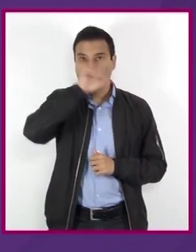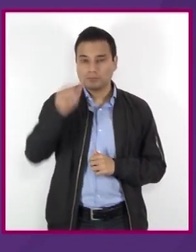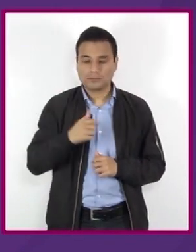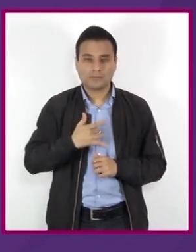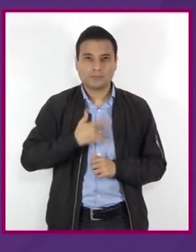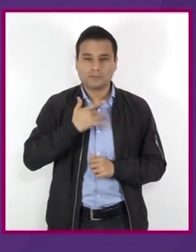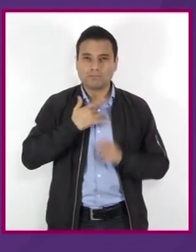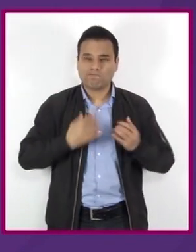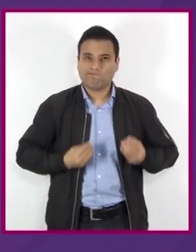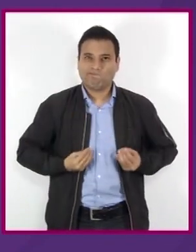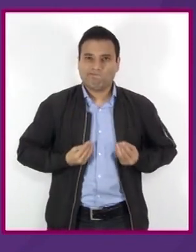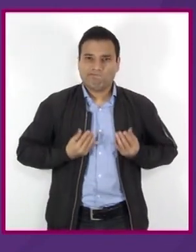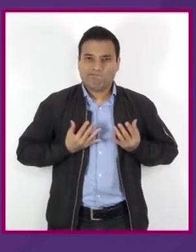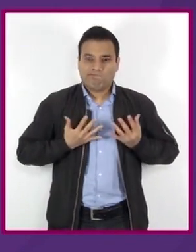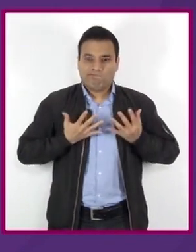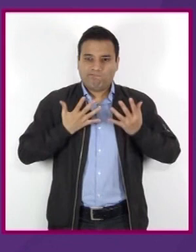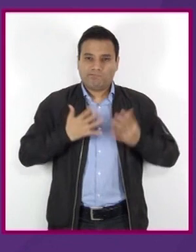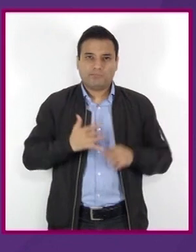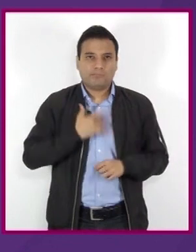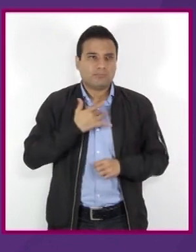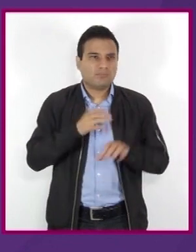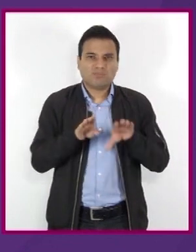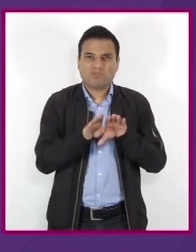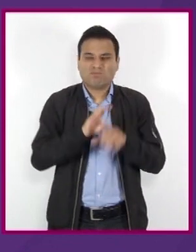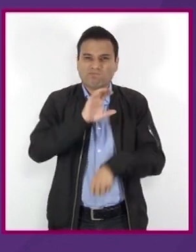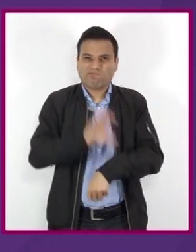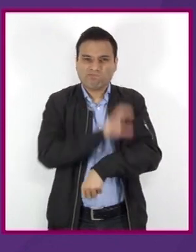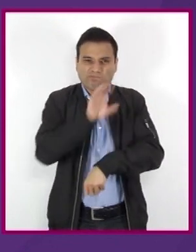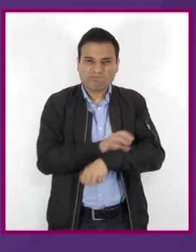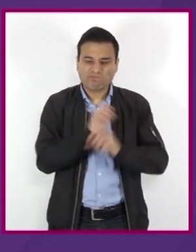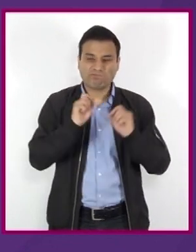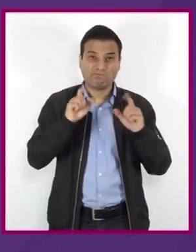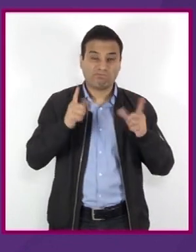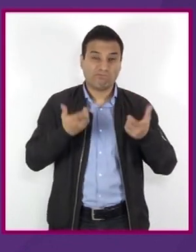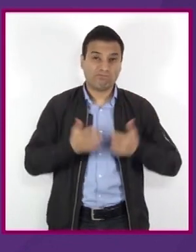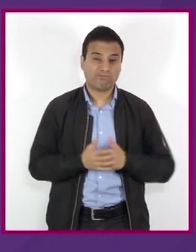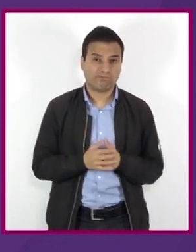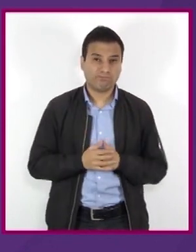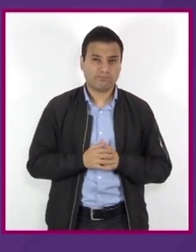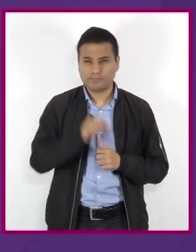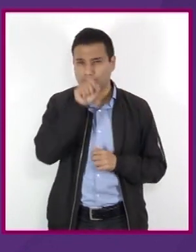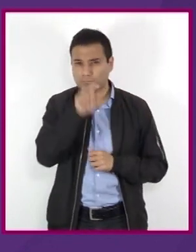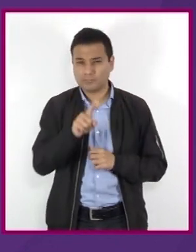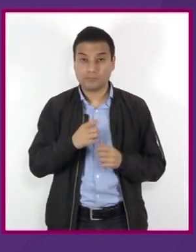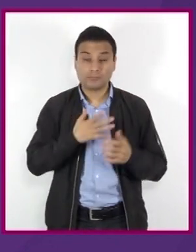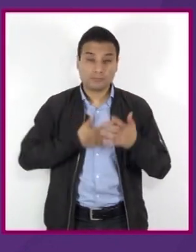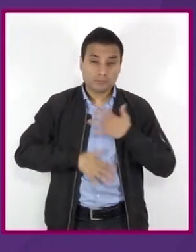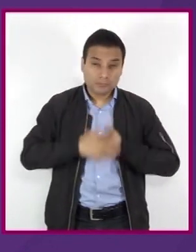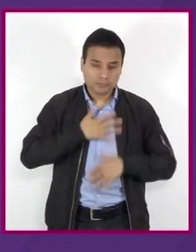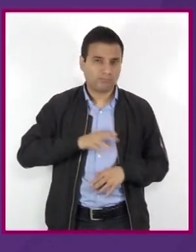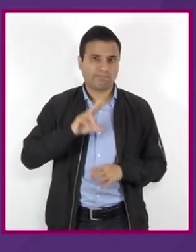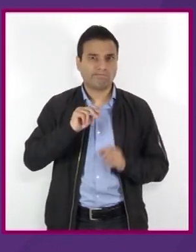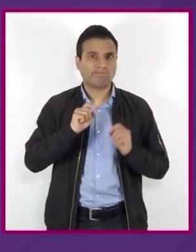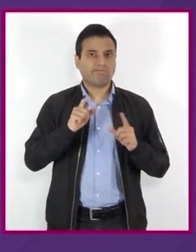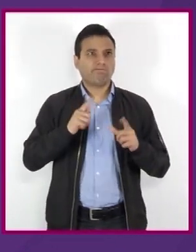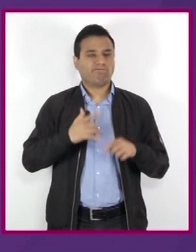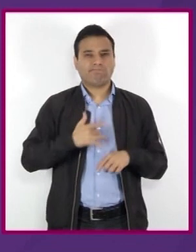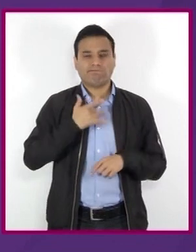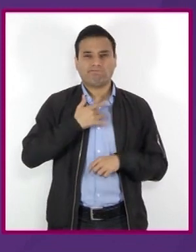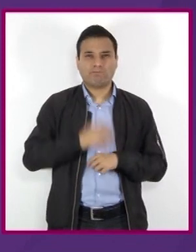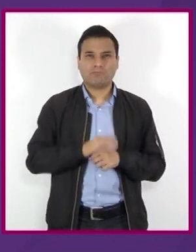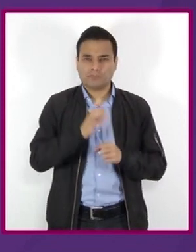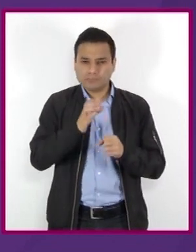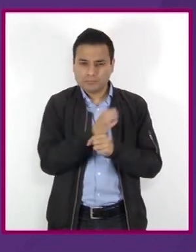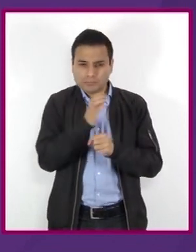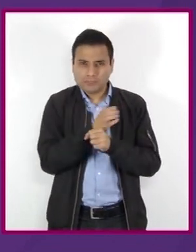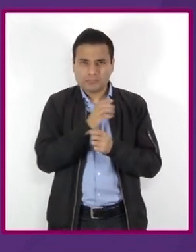central y hace que nos sintamos con más energía y alertas. Alivia la fatiga y la somnolencia. La cafeína se puede